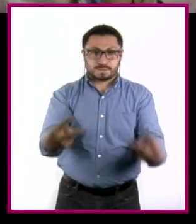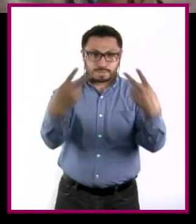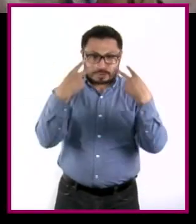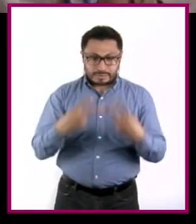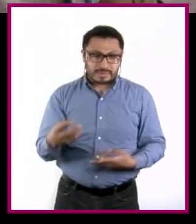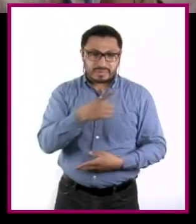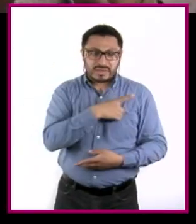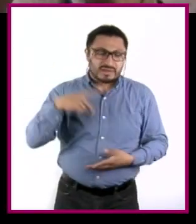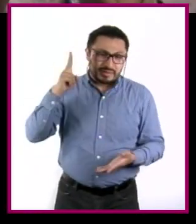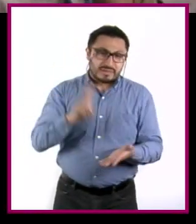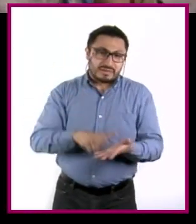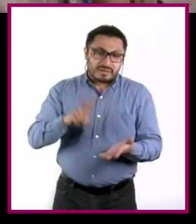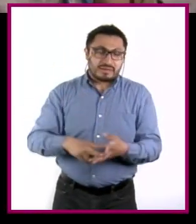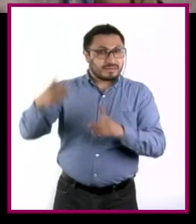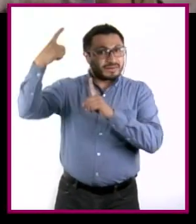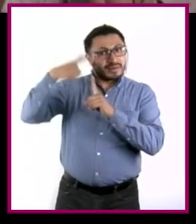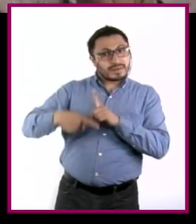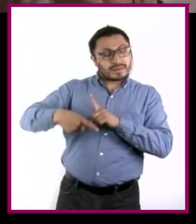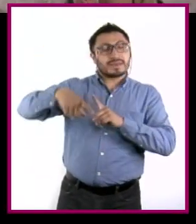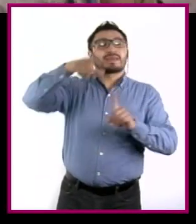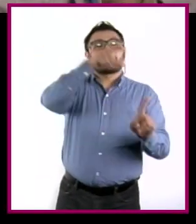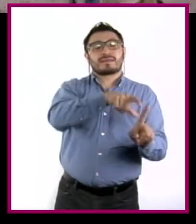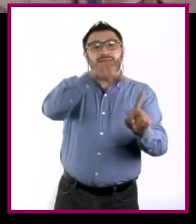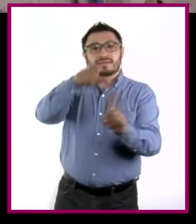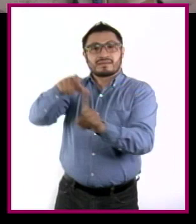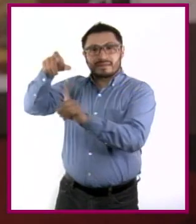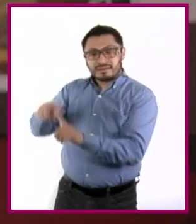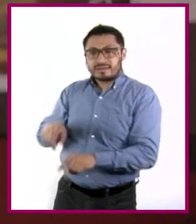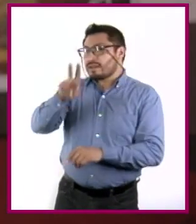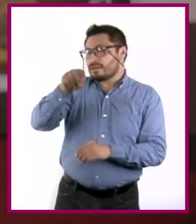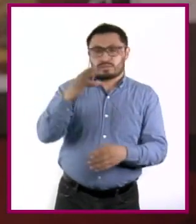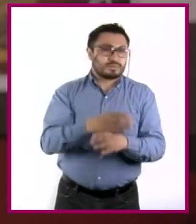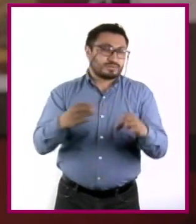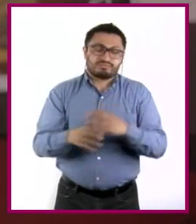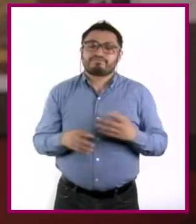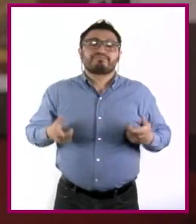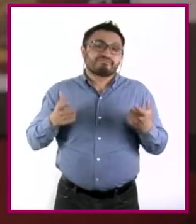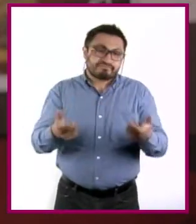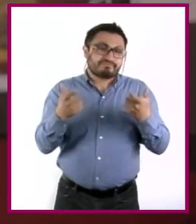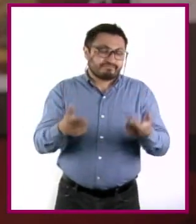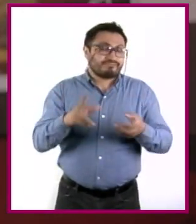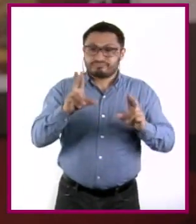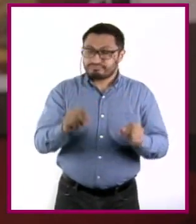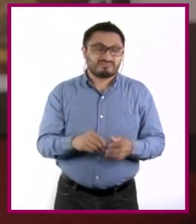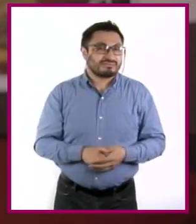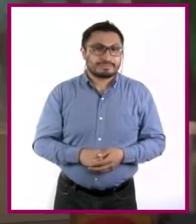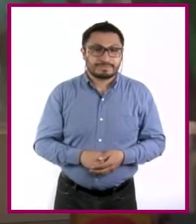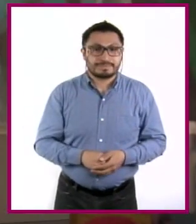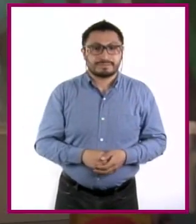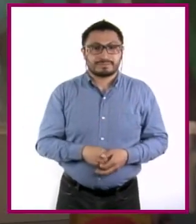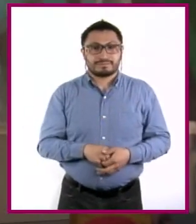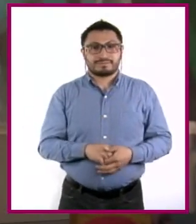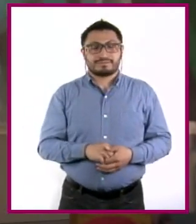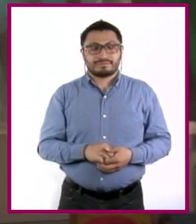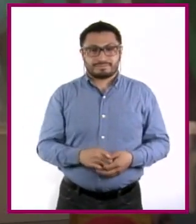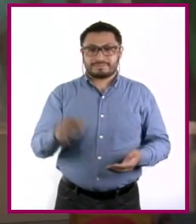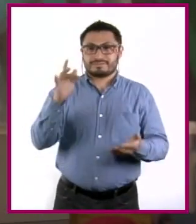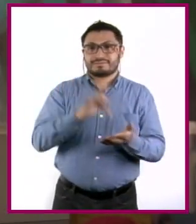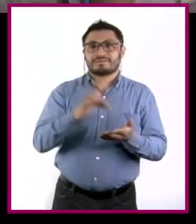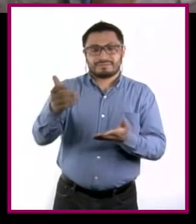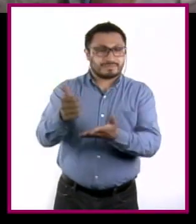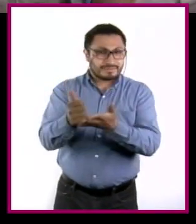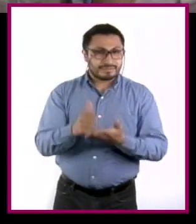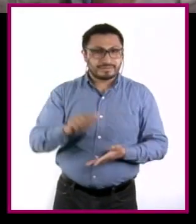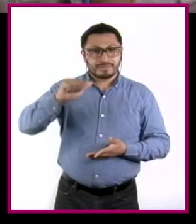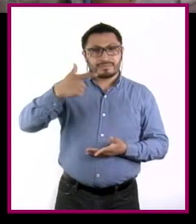más por lo que somos y valorar a las personas también por lo que son y no por las cosas que tenemos o tienen. Gracias por tu ayuda,